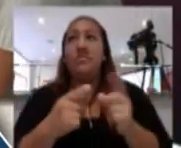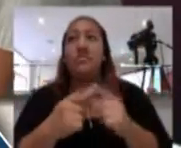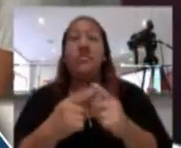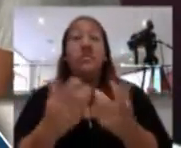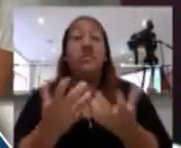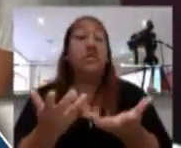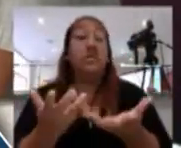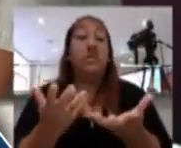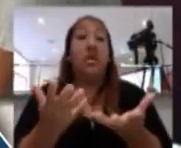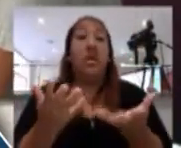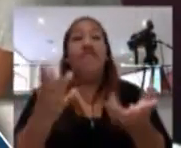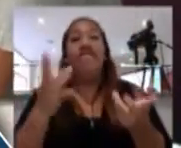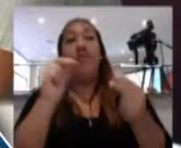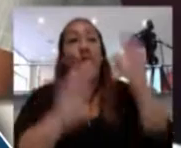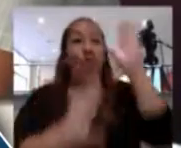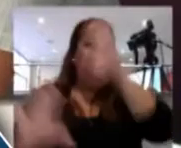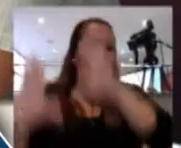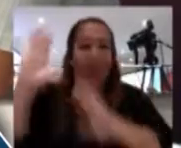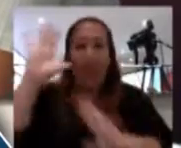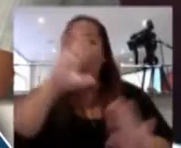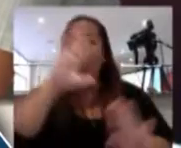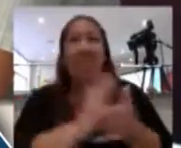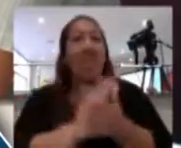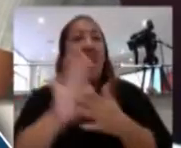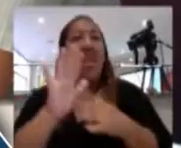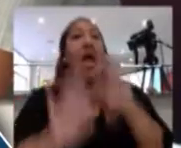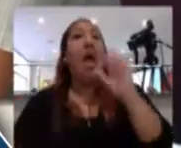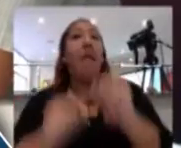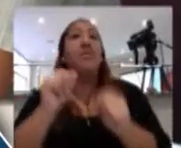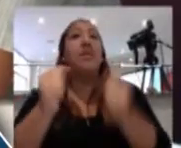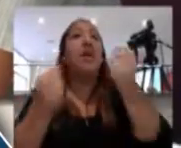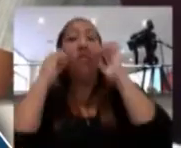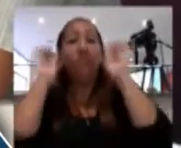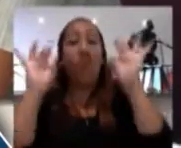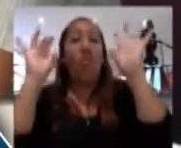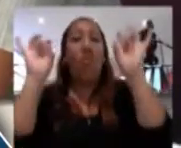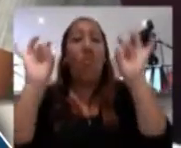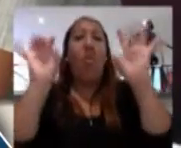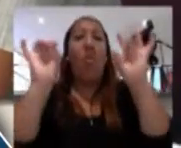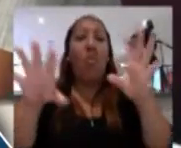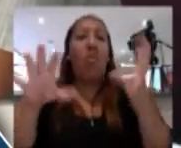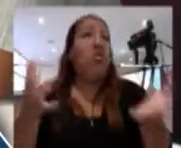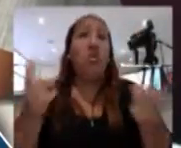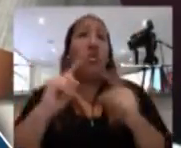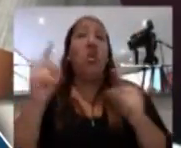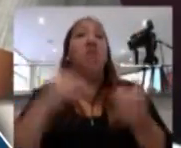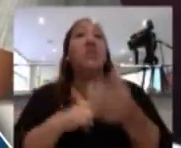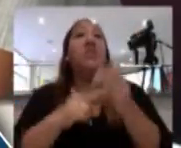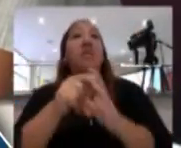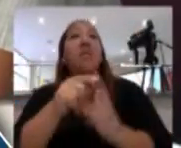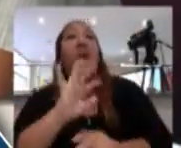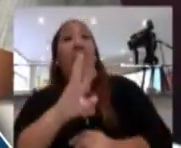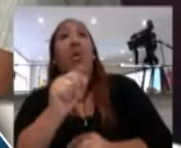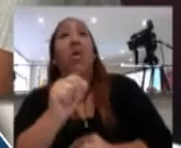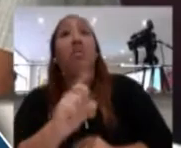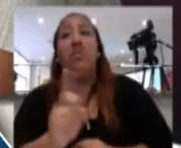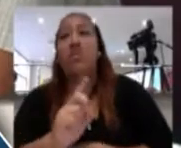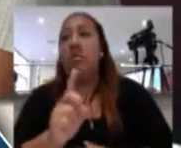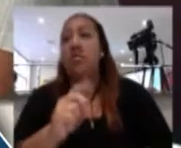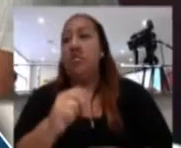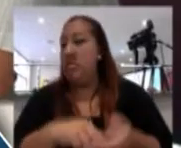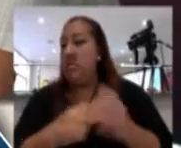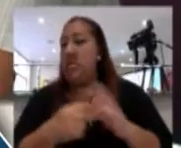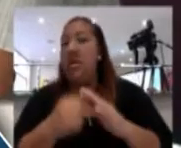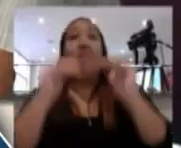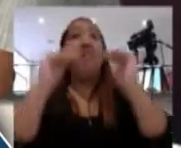y no se preocupan en realidad que suene la alarma, porque la alarma no es para evitar un robo, porque si fuera así